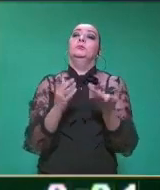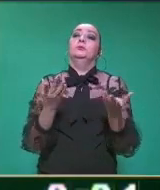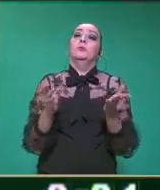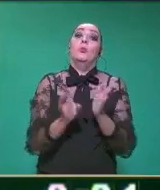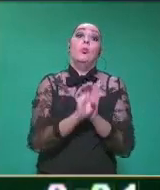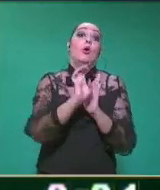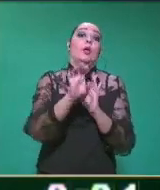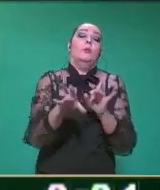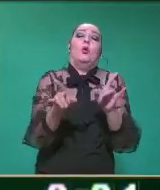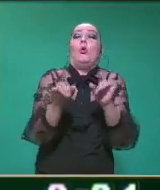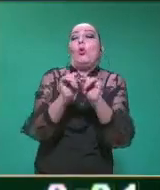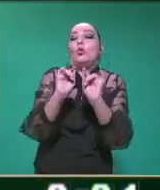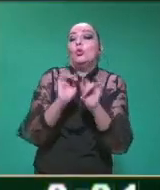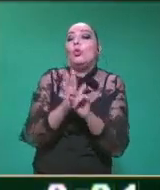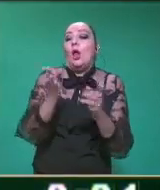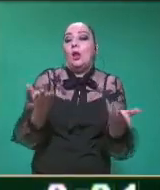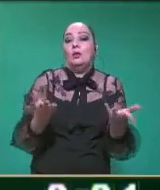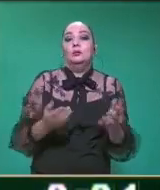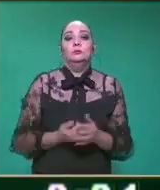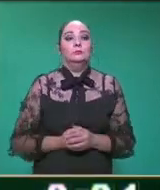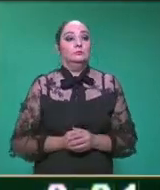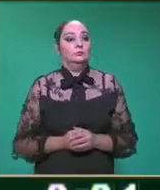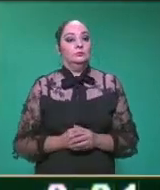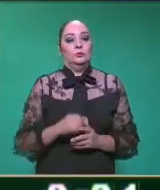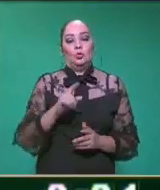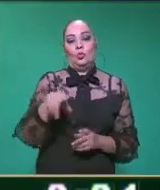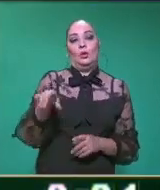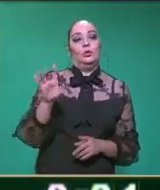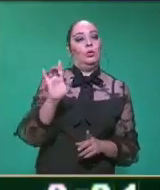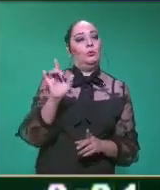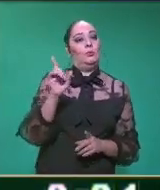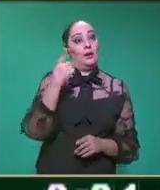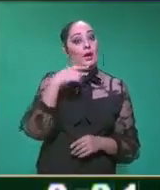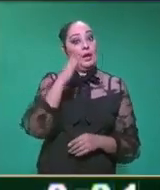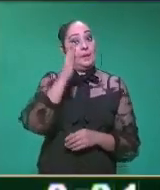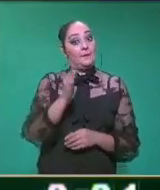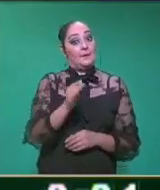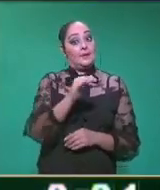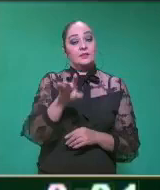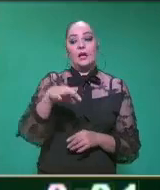corto? Por ejemplo, cuando tocan la campana para ir a misa.